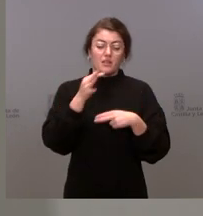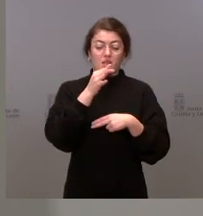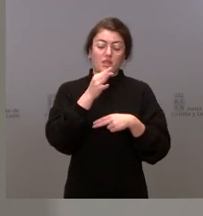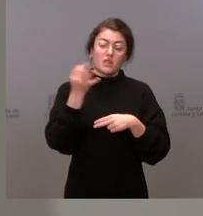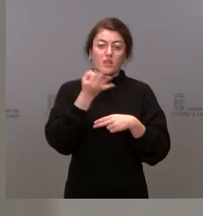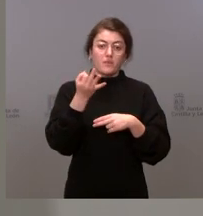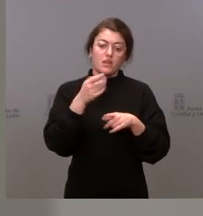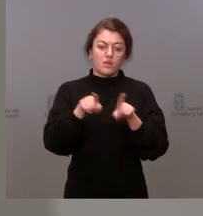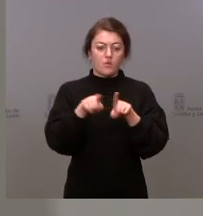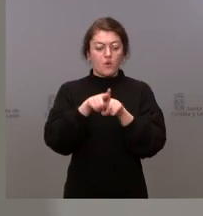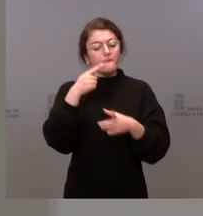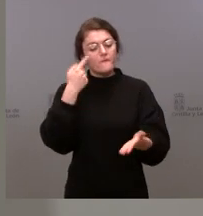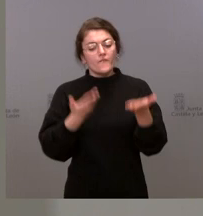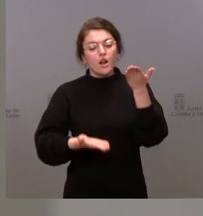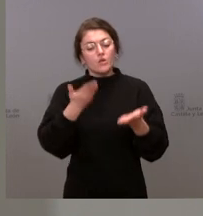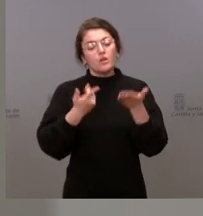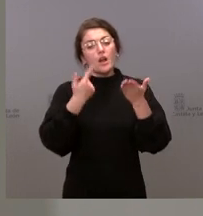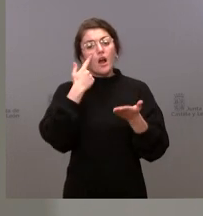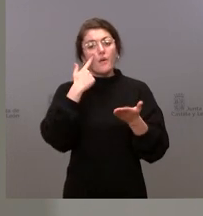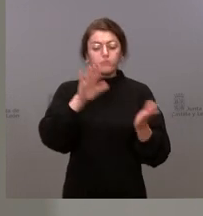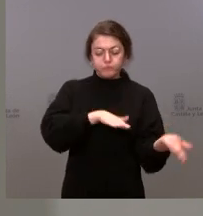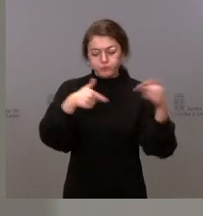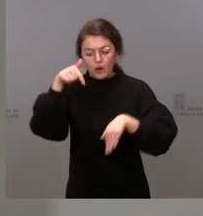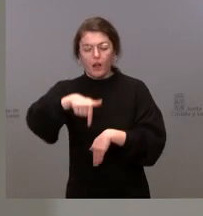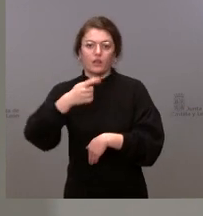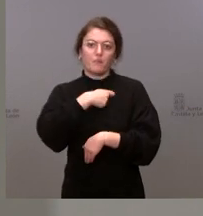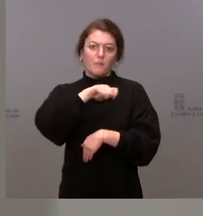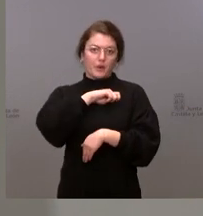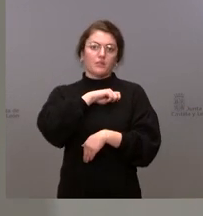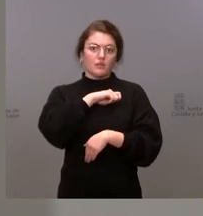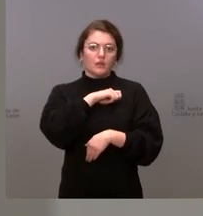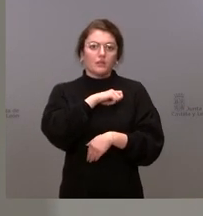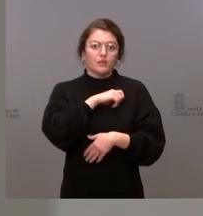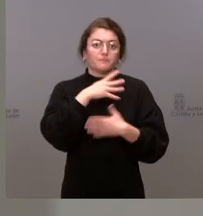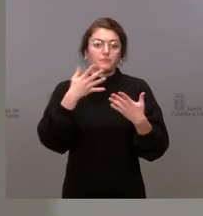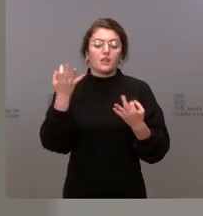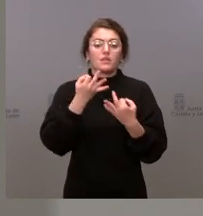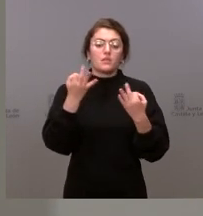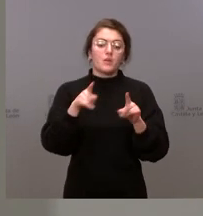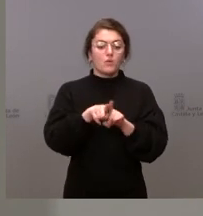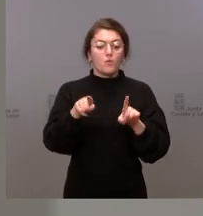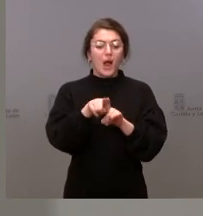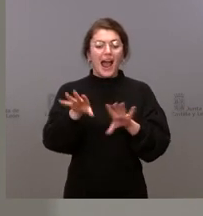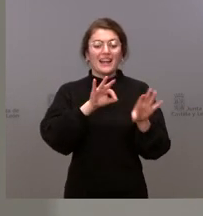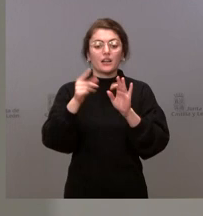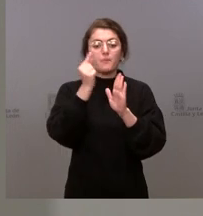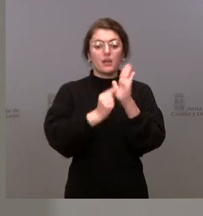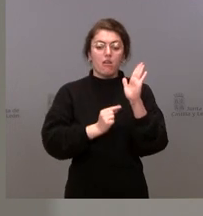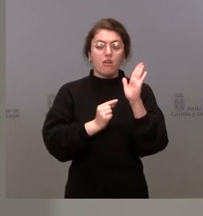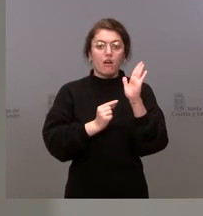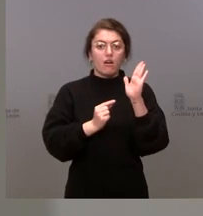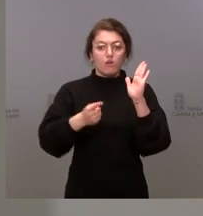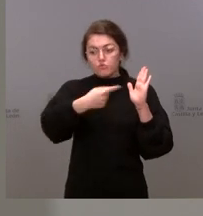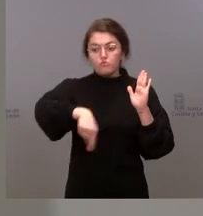y valorar su traslación a nuestro país. Por tanto, hay que tomar medidas en el conjunto del país.